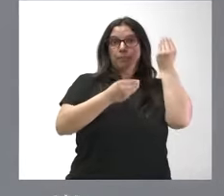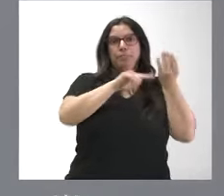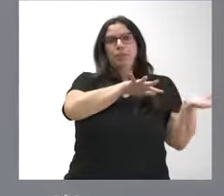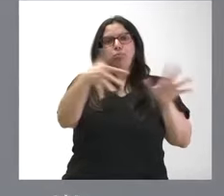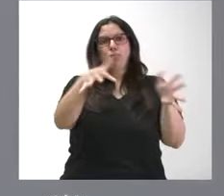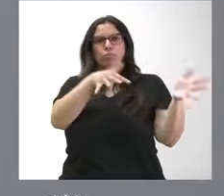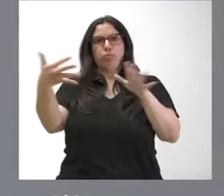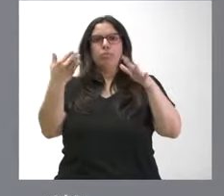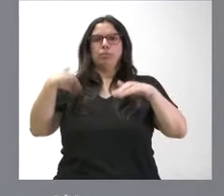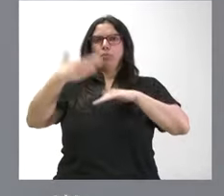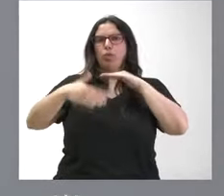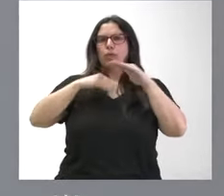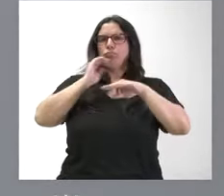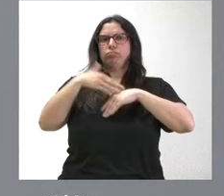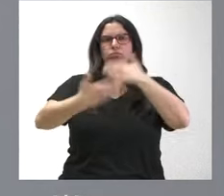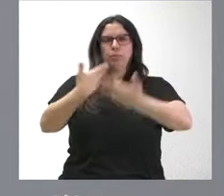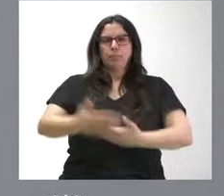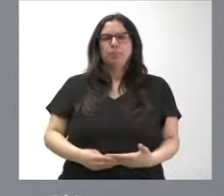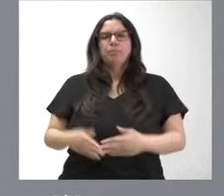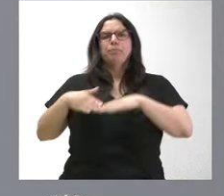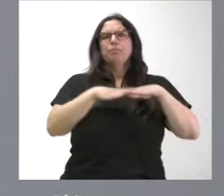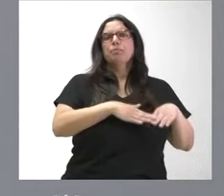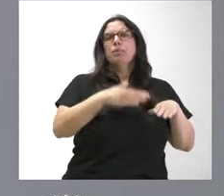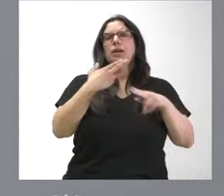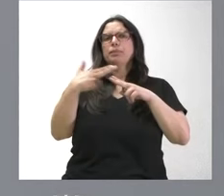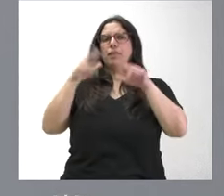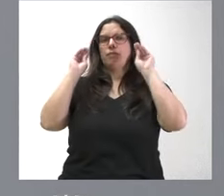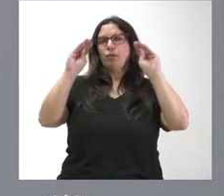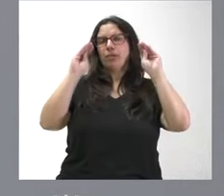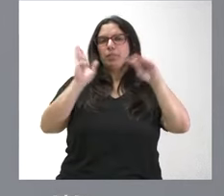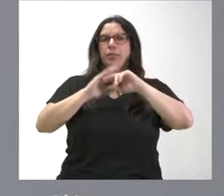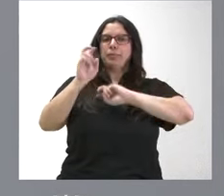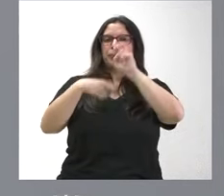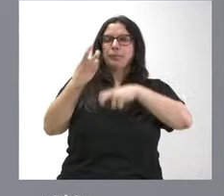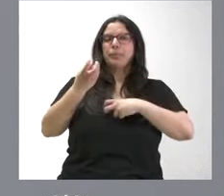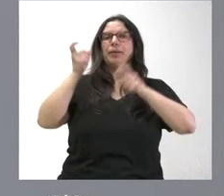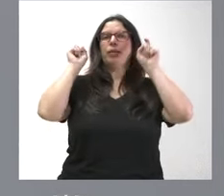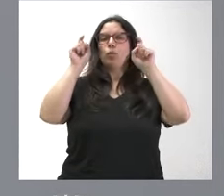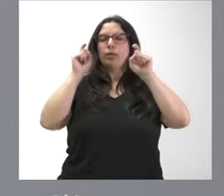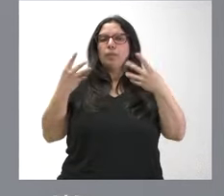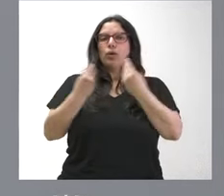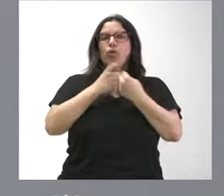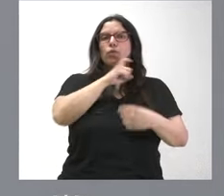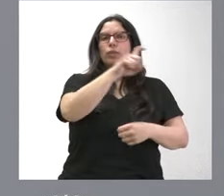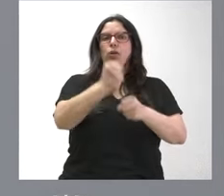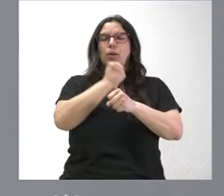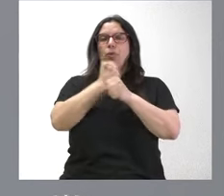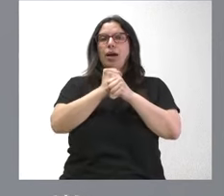previstos. Para actividades formativas de rehabilitación educativa con la Fundación Laboral de la